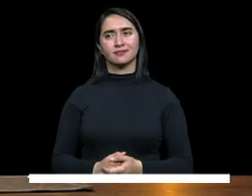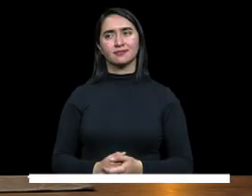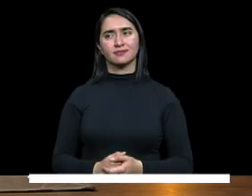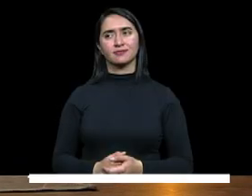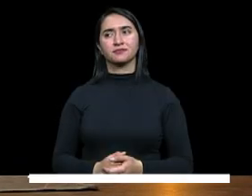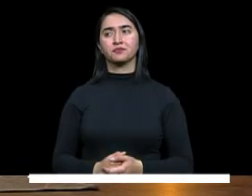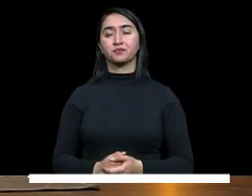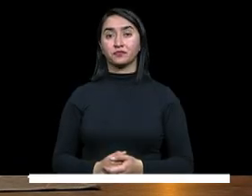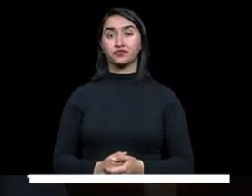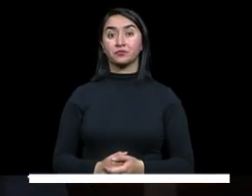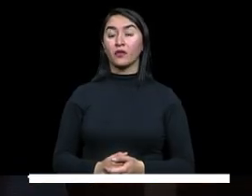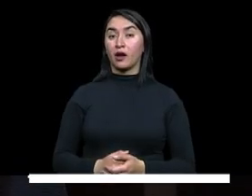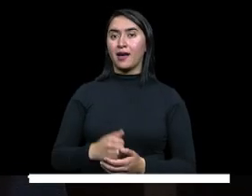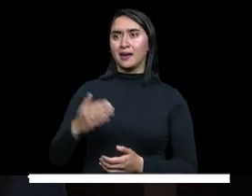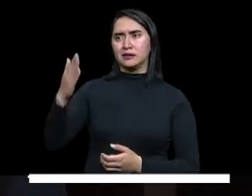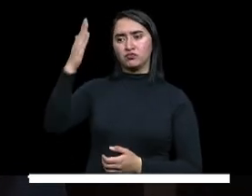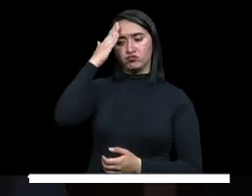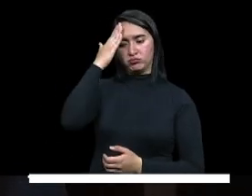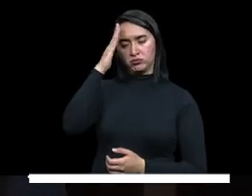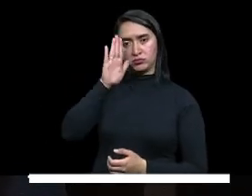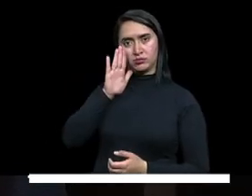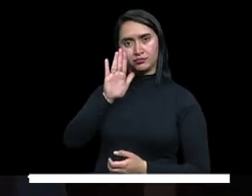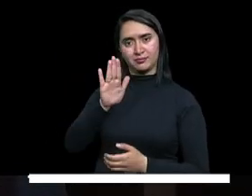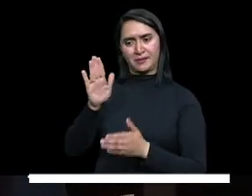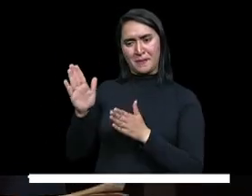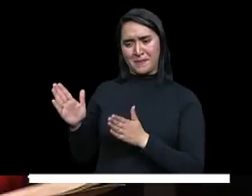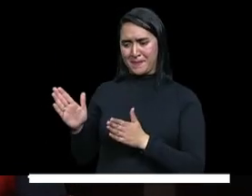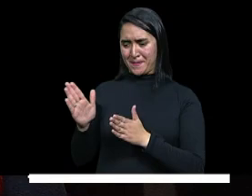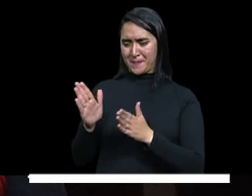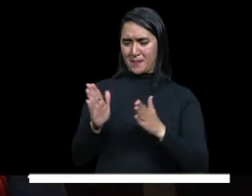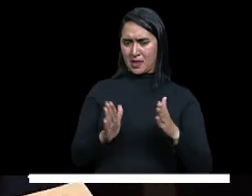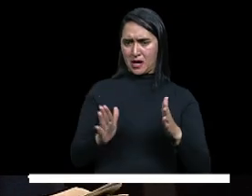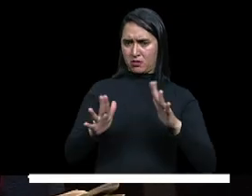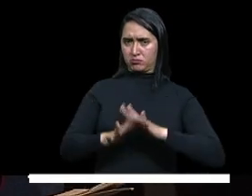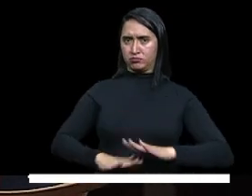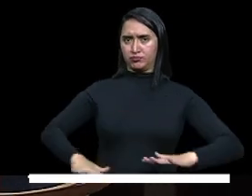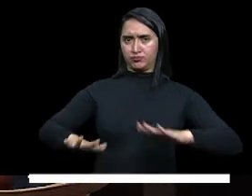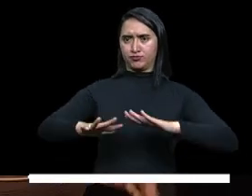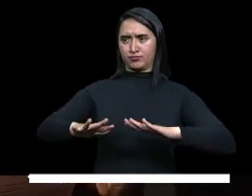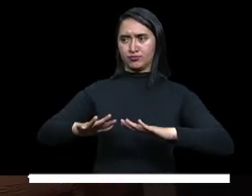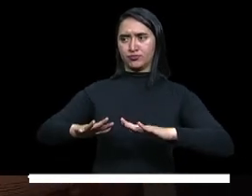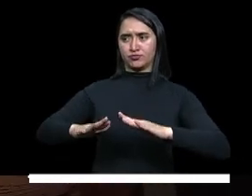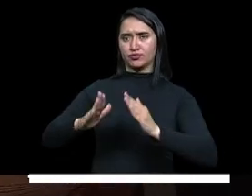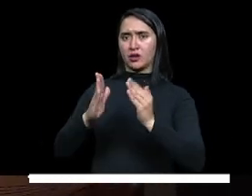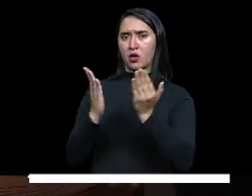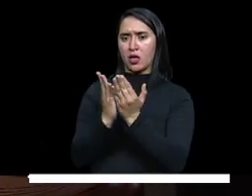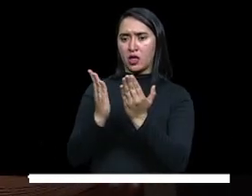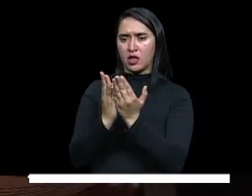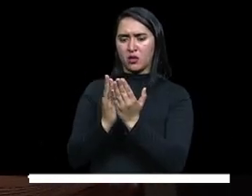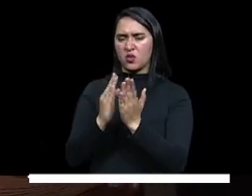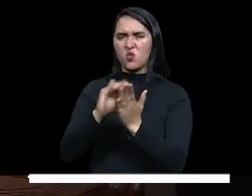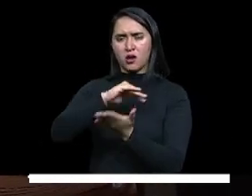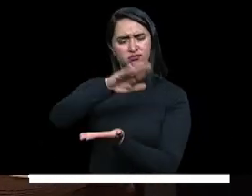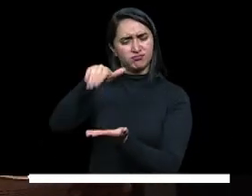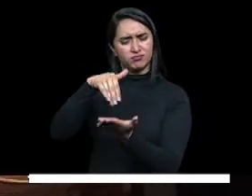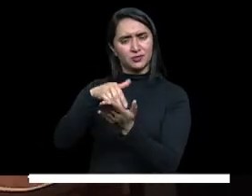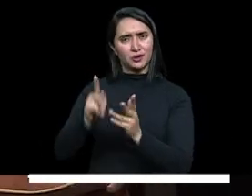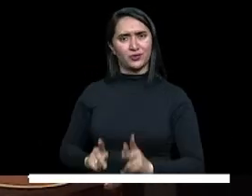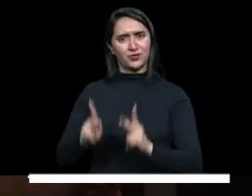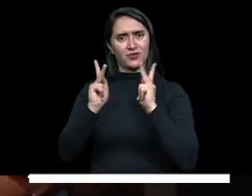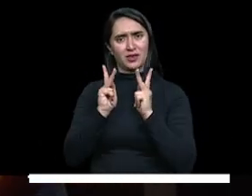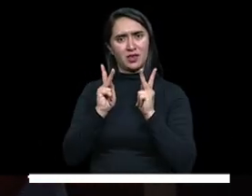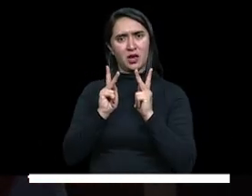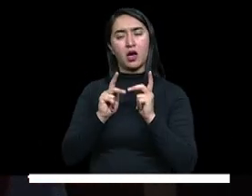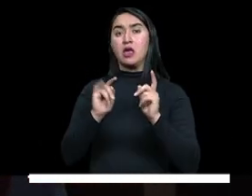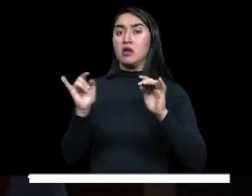Bueno, y es que sabemos que en el marco de este plan de espacios educativos como centro de la vida, pues también se han hecho inversiones que